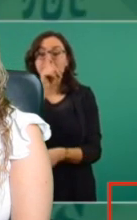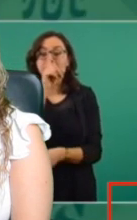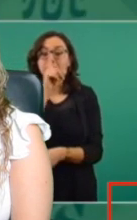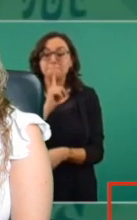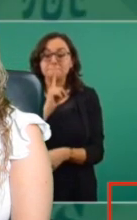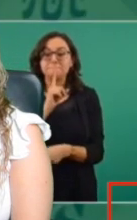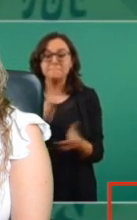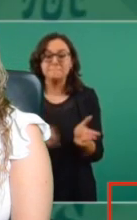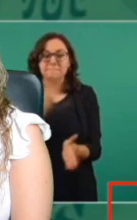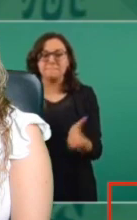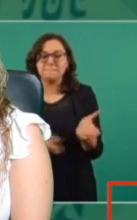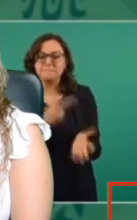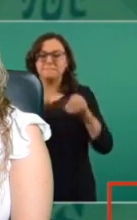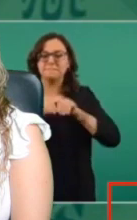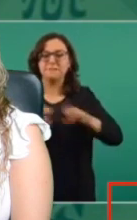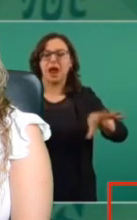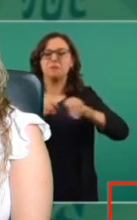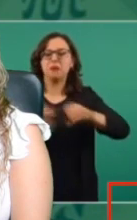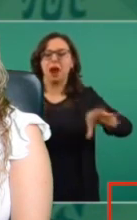muchas veces puede convertirse en verdad.